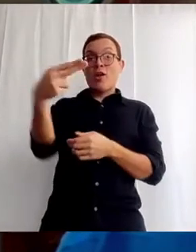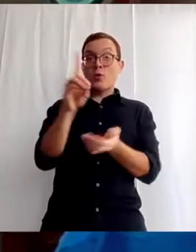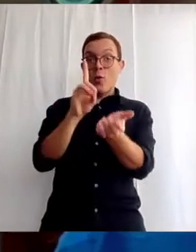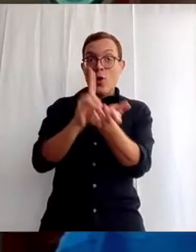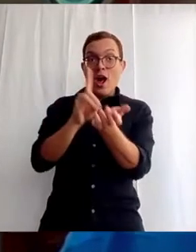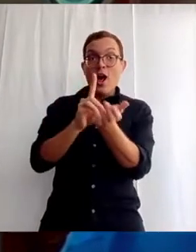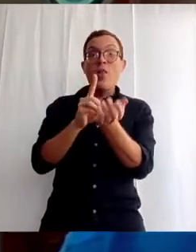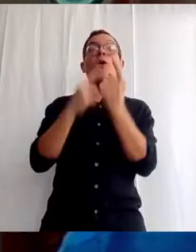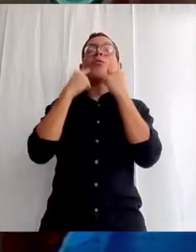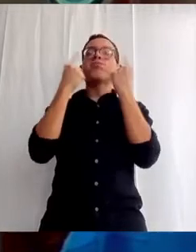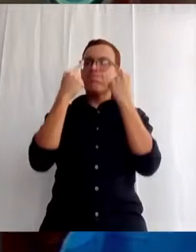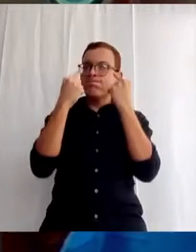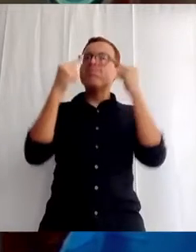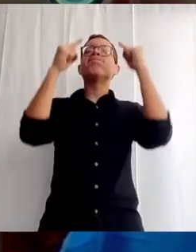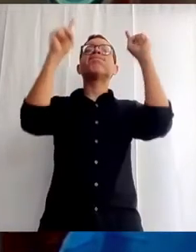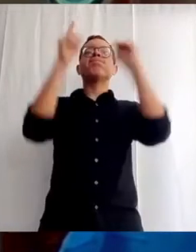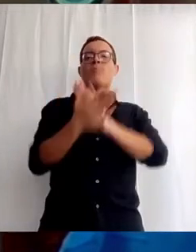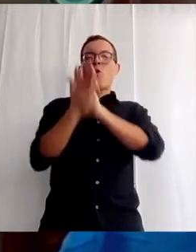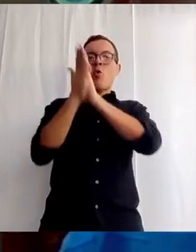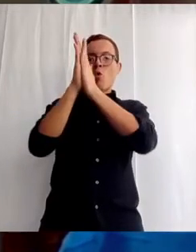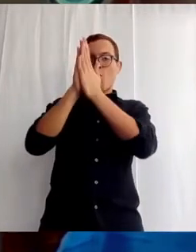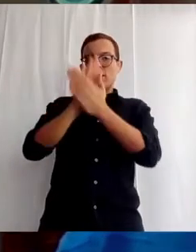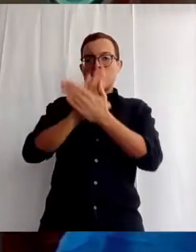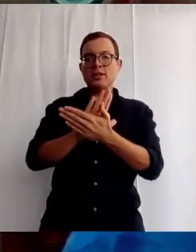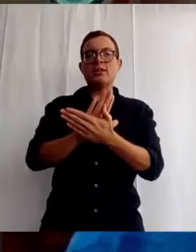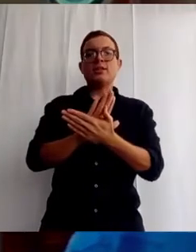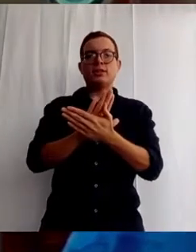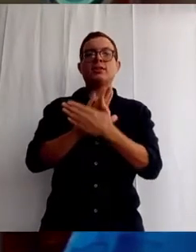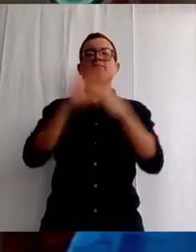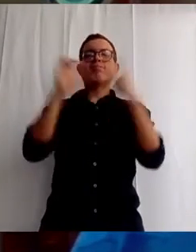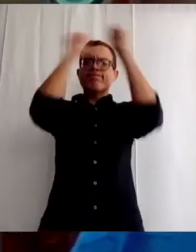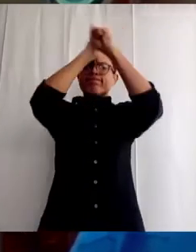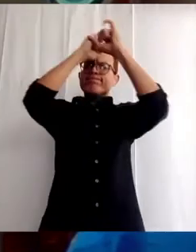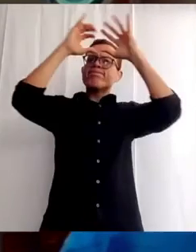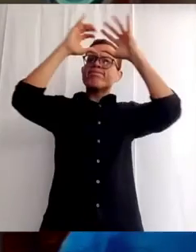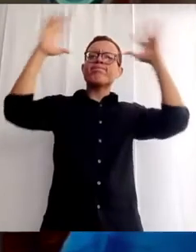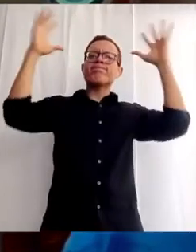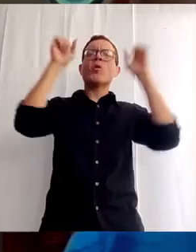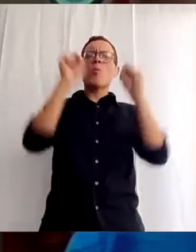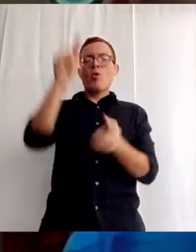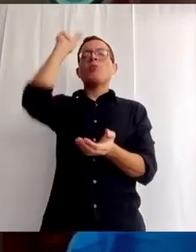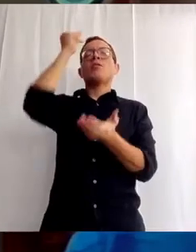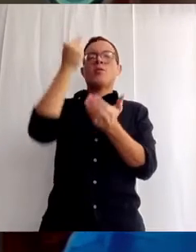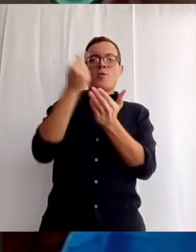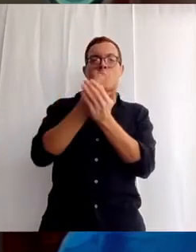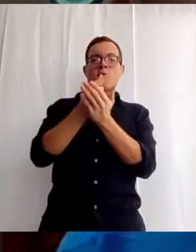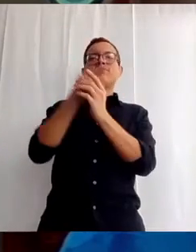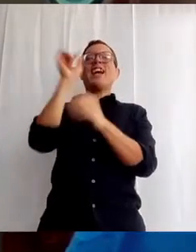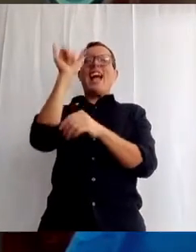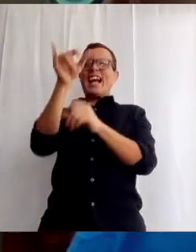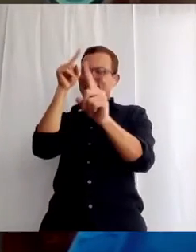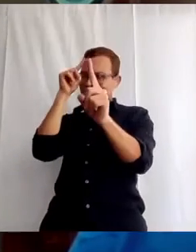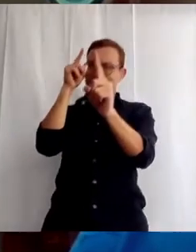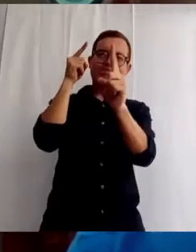conseguir sus aspiraciones y terminarán sus grados. Ese es nuestro compromiso.